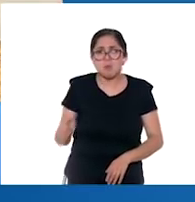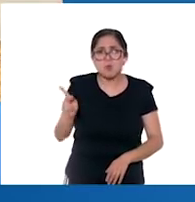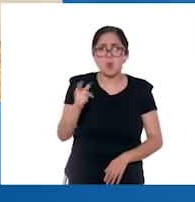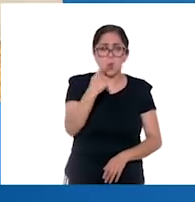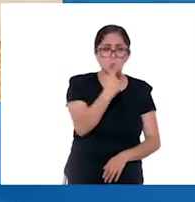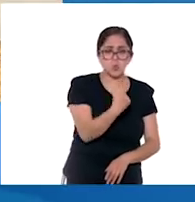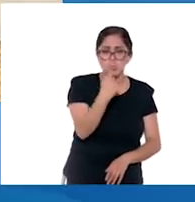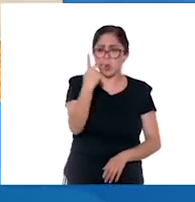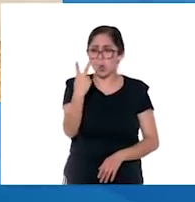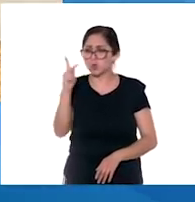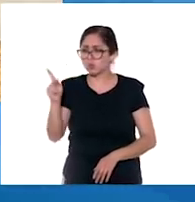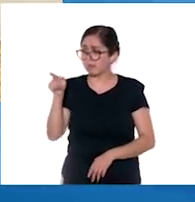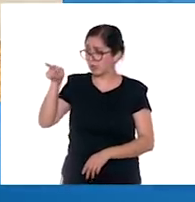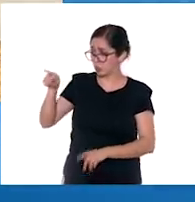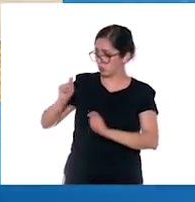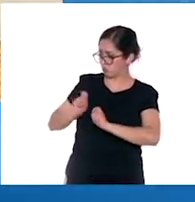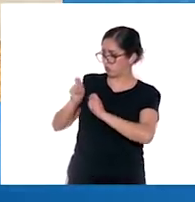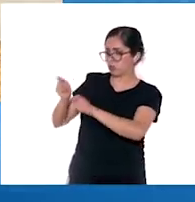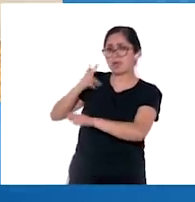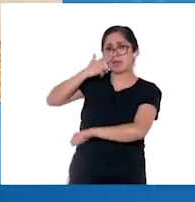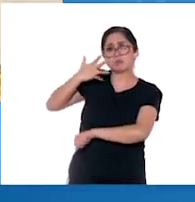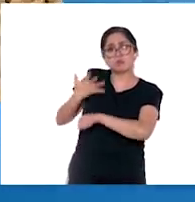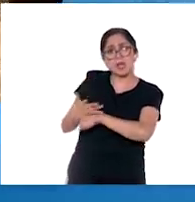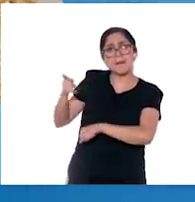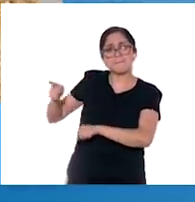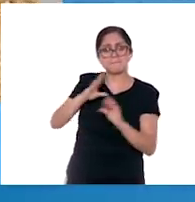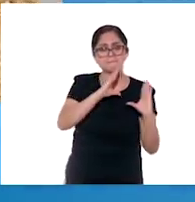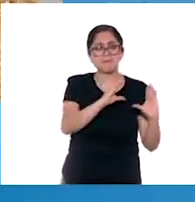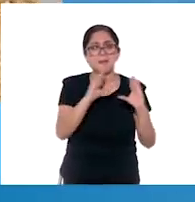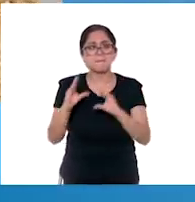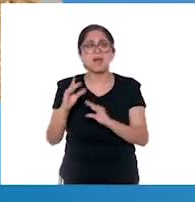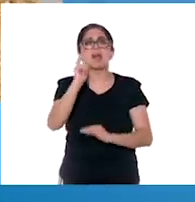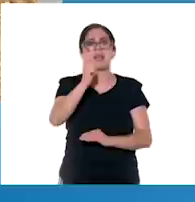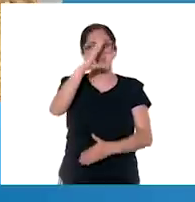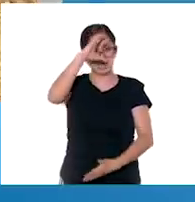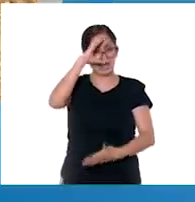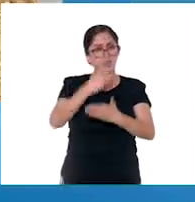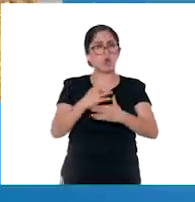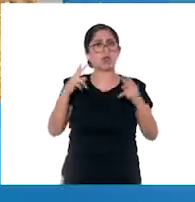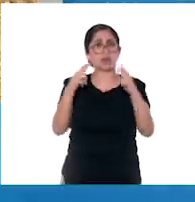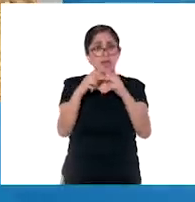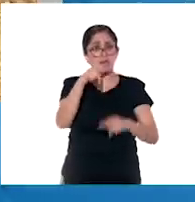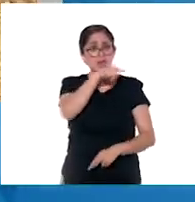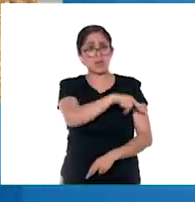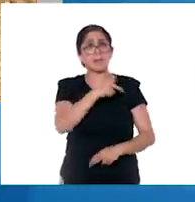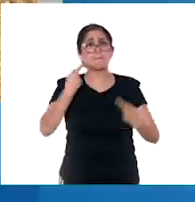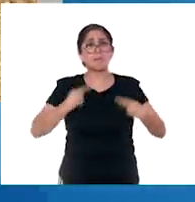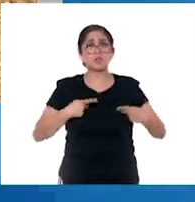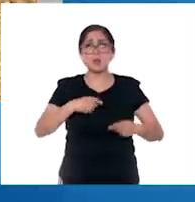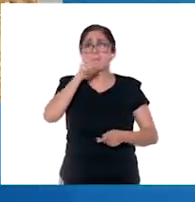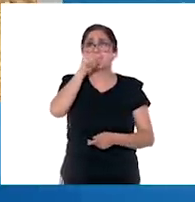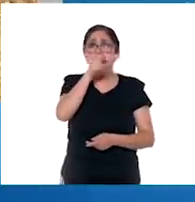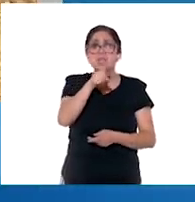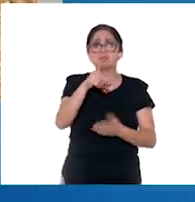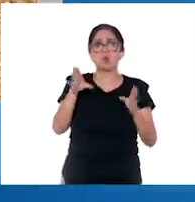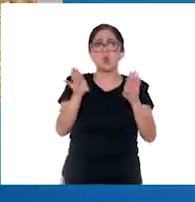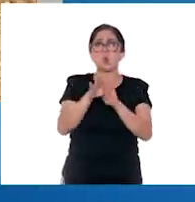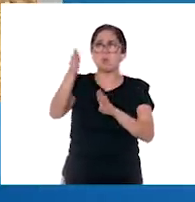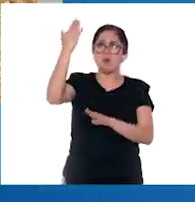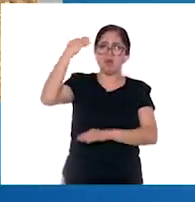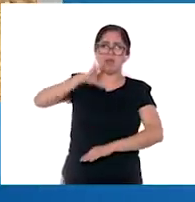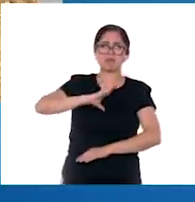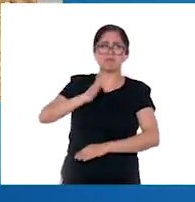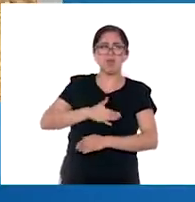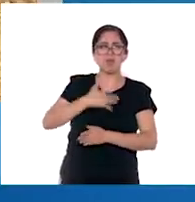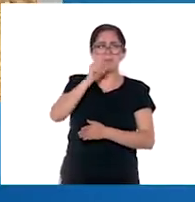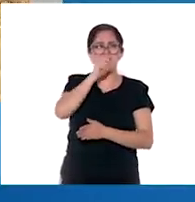o tres pueblos. De esta manera, se les enseñaría la fe católica y, a cambio, los indígenas pagarían el mismo tributo, que ya de por sí